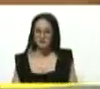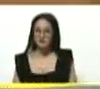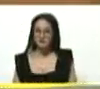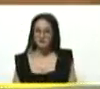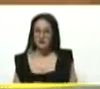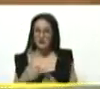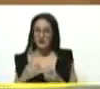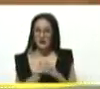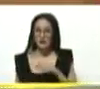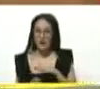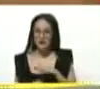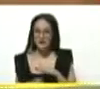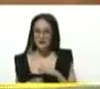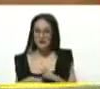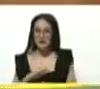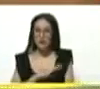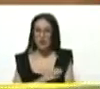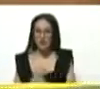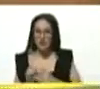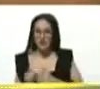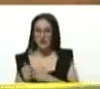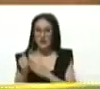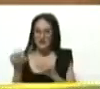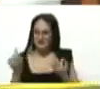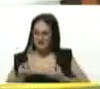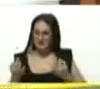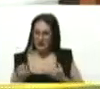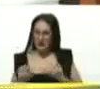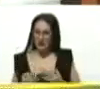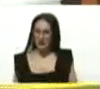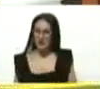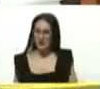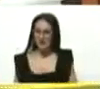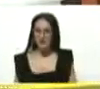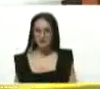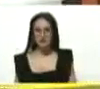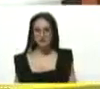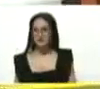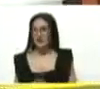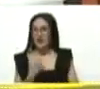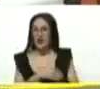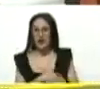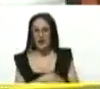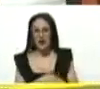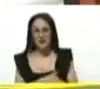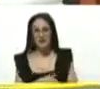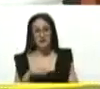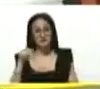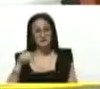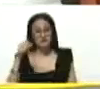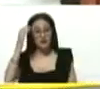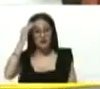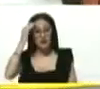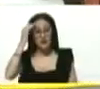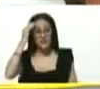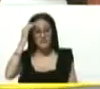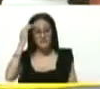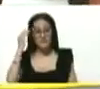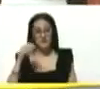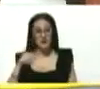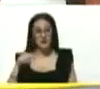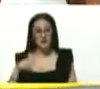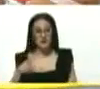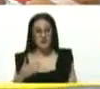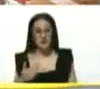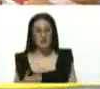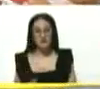base, con un poderoso liderazgo real allí en la calle. Esto es algo nunca antes